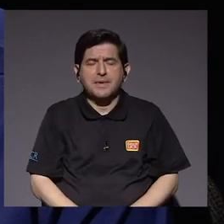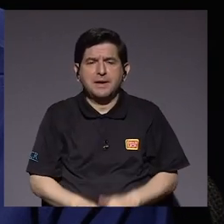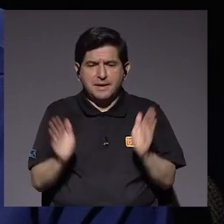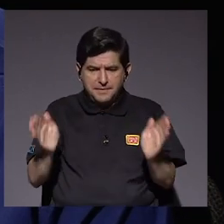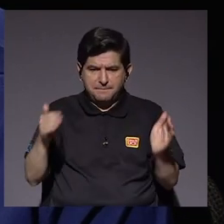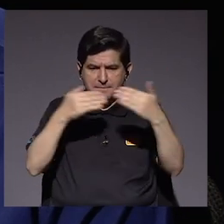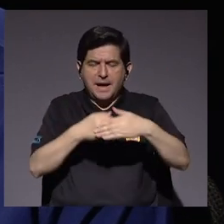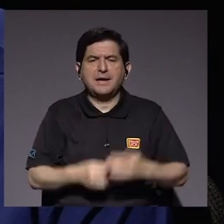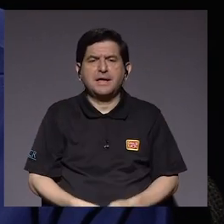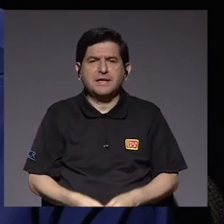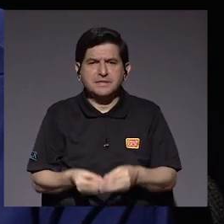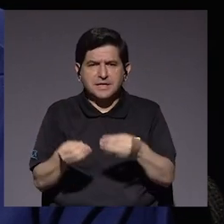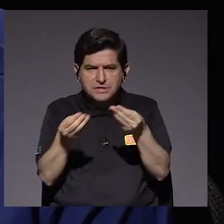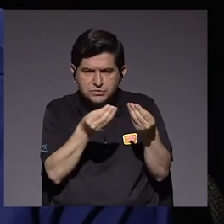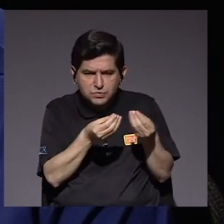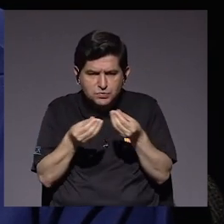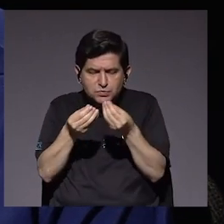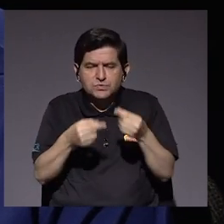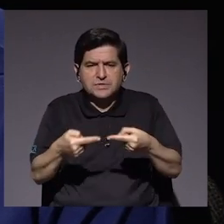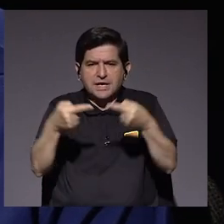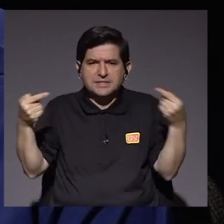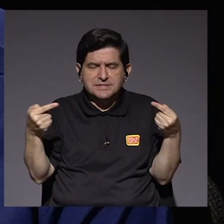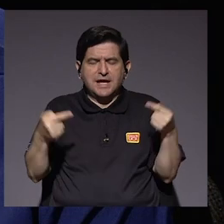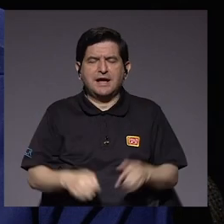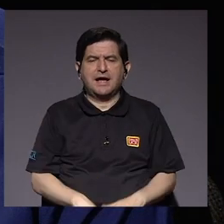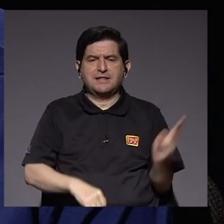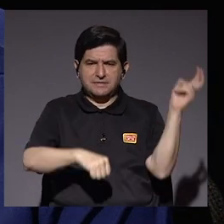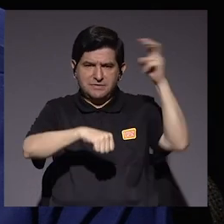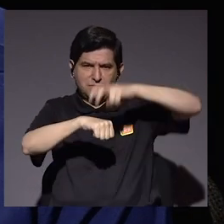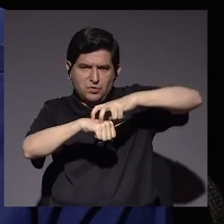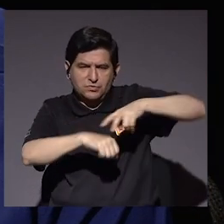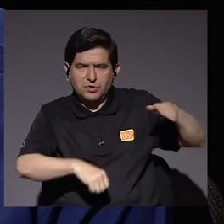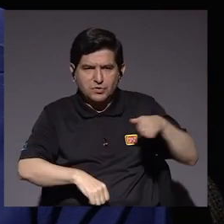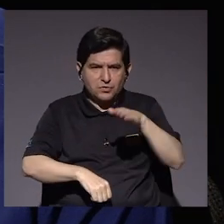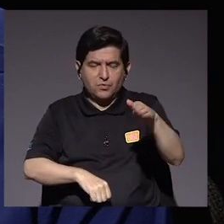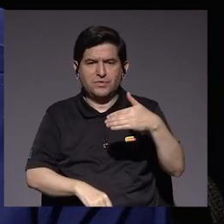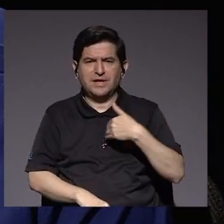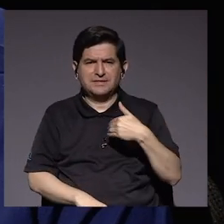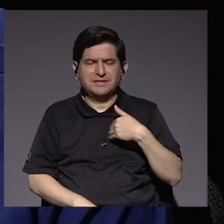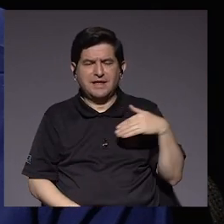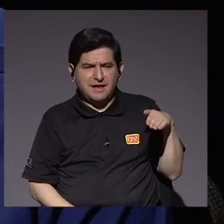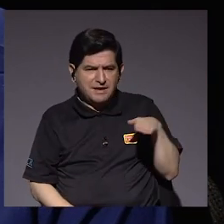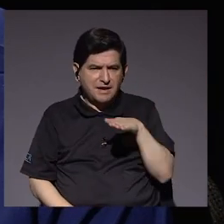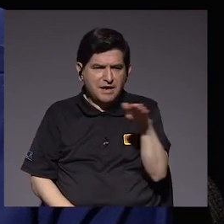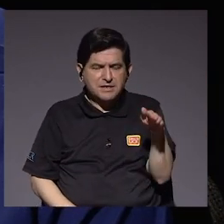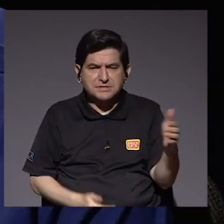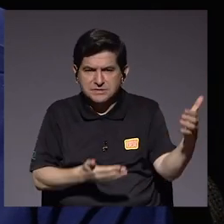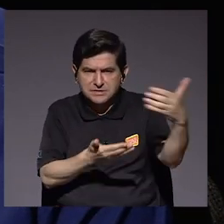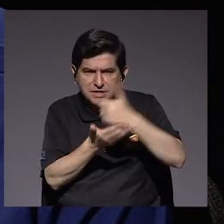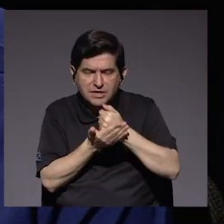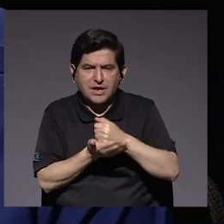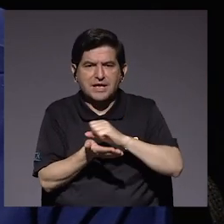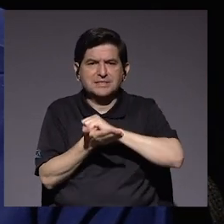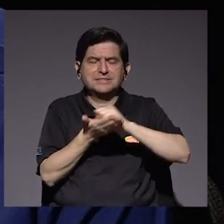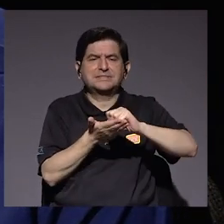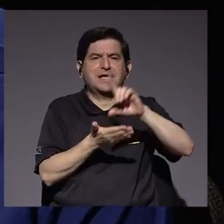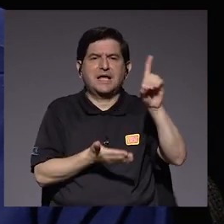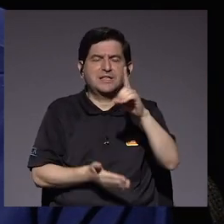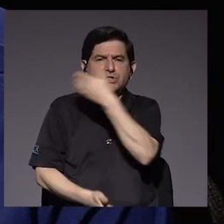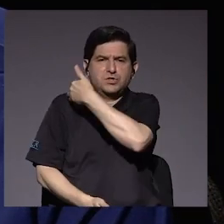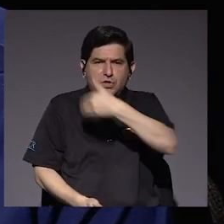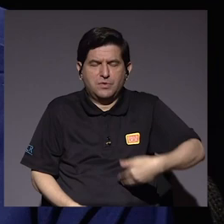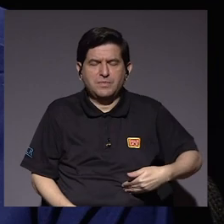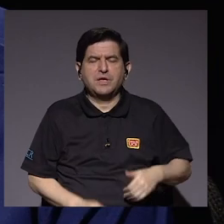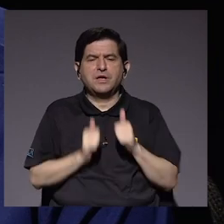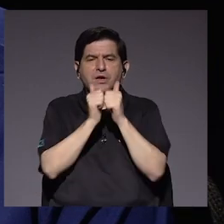suero antifídico, trabajando de una manera muy artesanal, porque tenían las serpientes que colectaron en Santo Domingo Heredia,